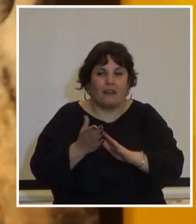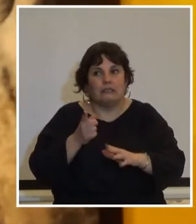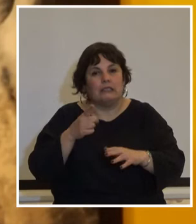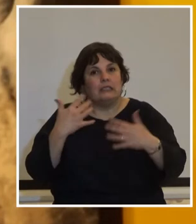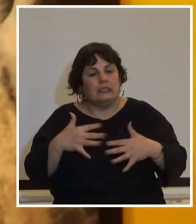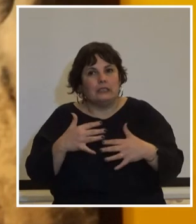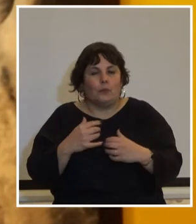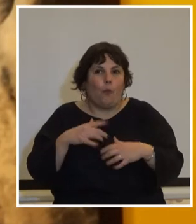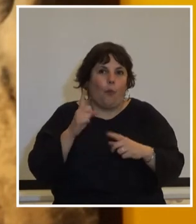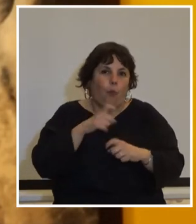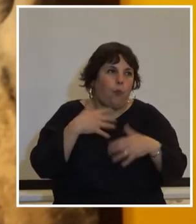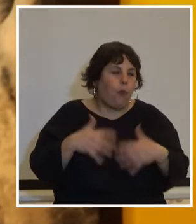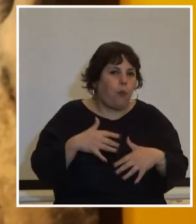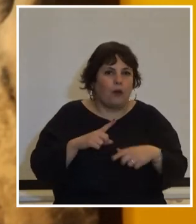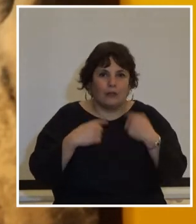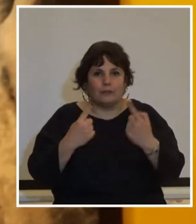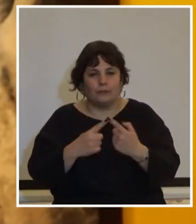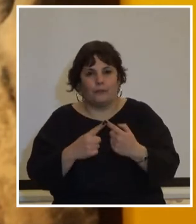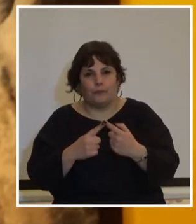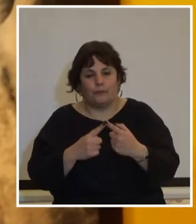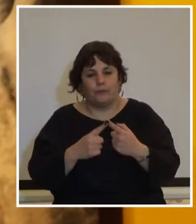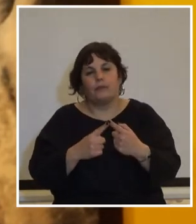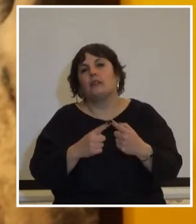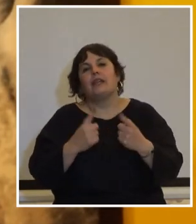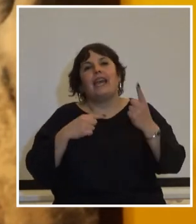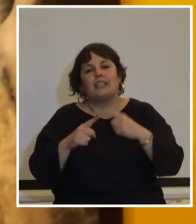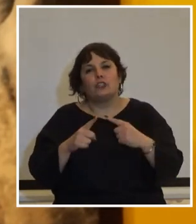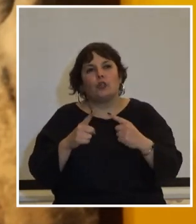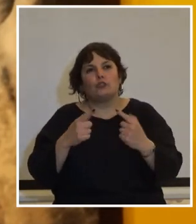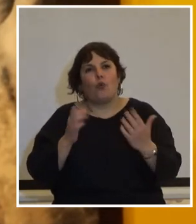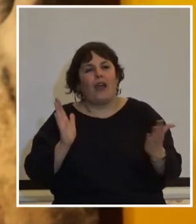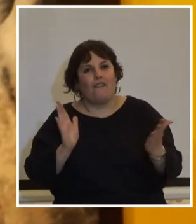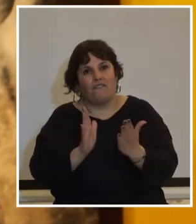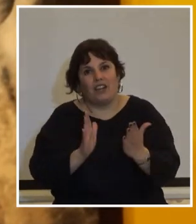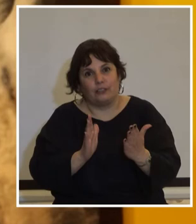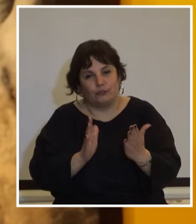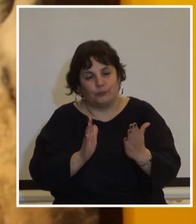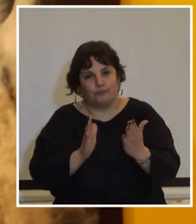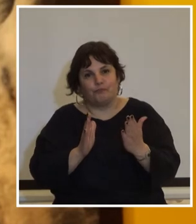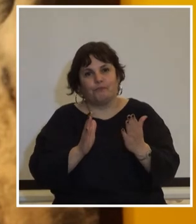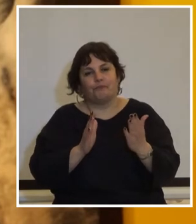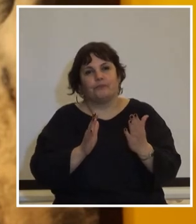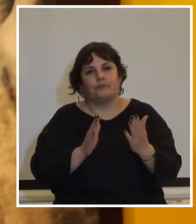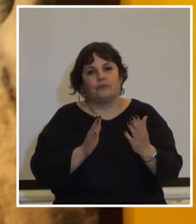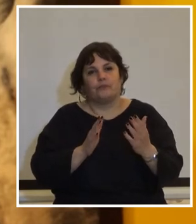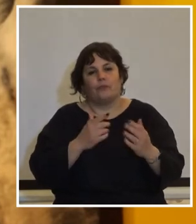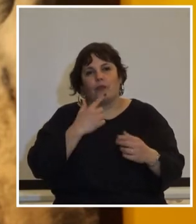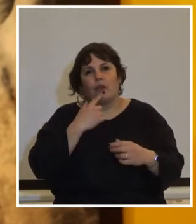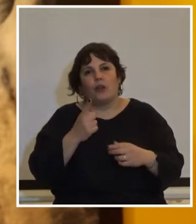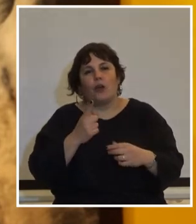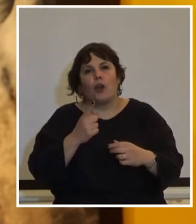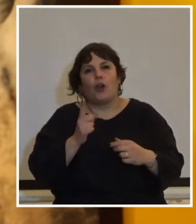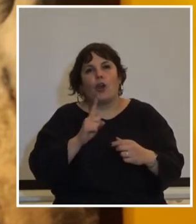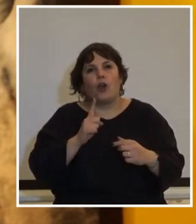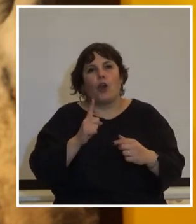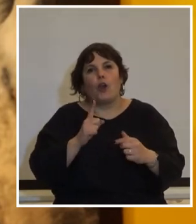todos lo sabíamos lo enfrento o me rajo no, no me rajo